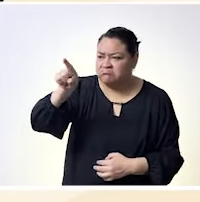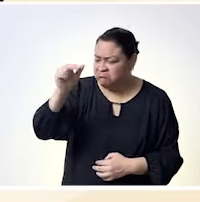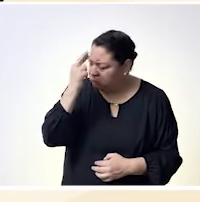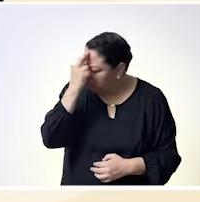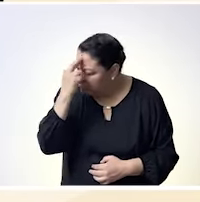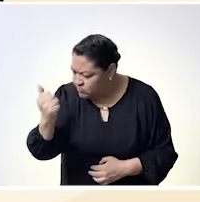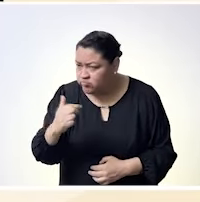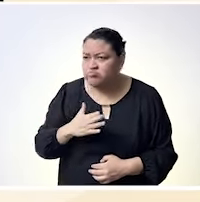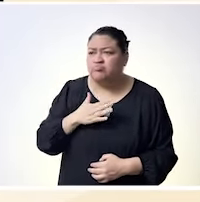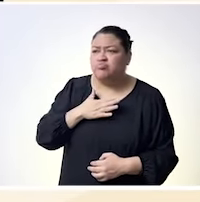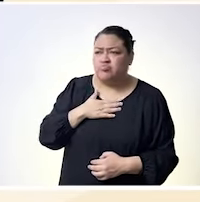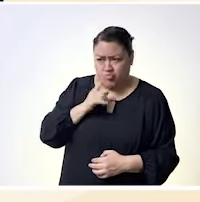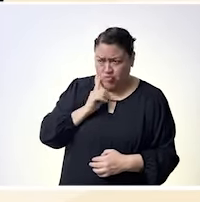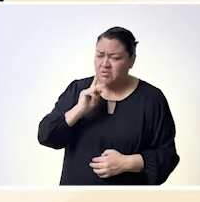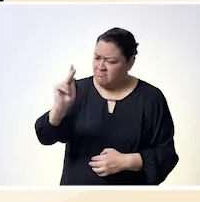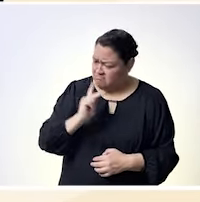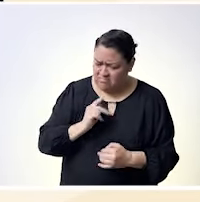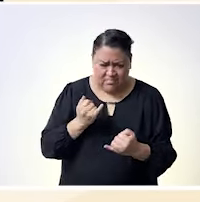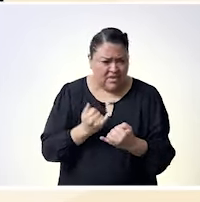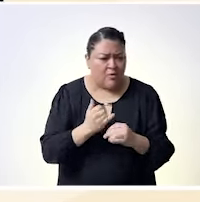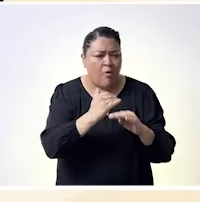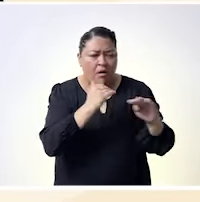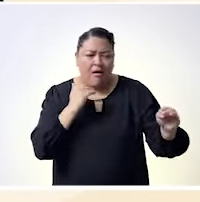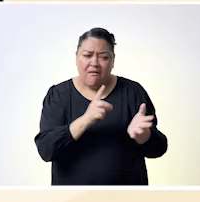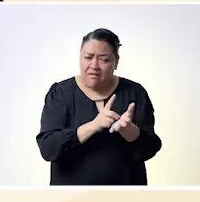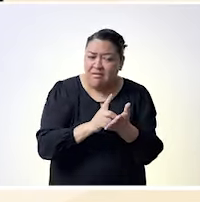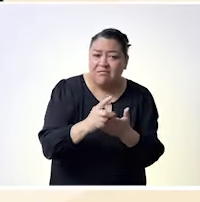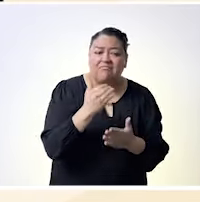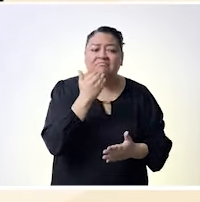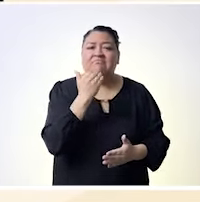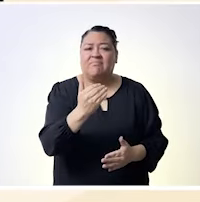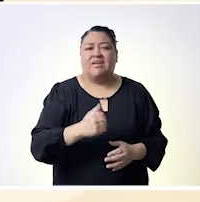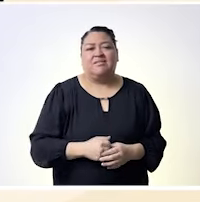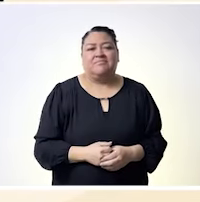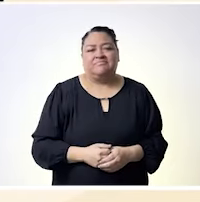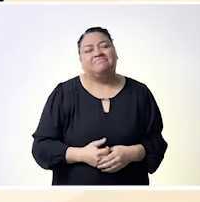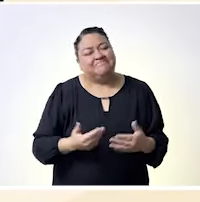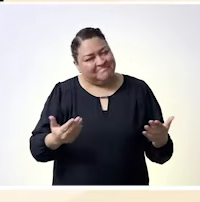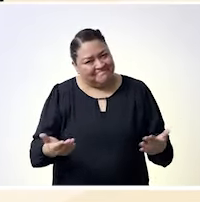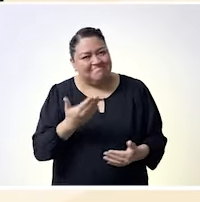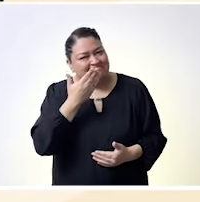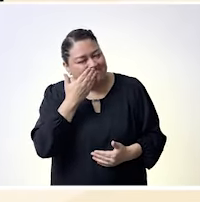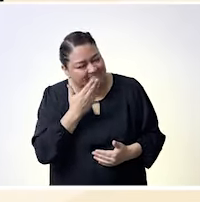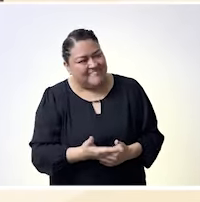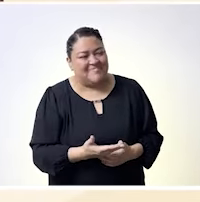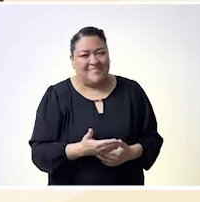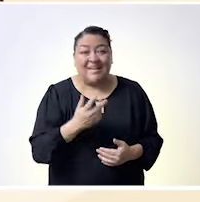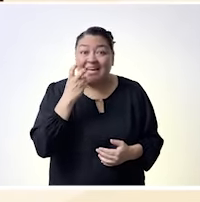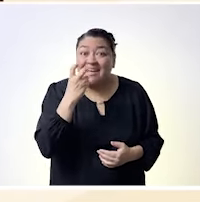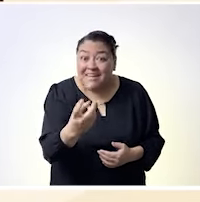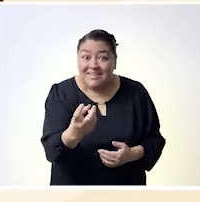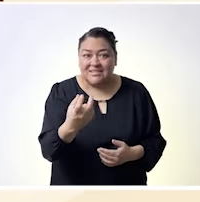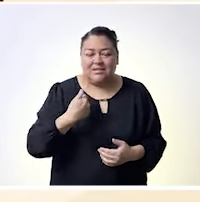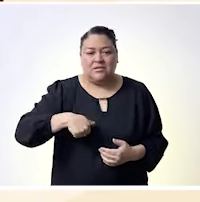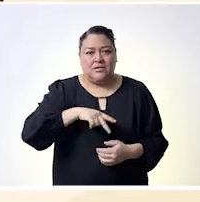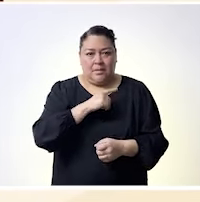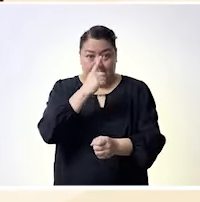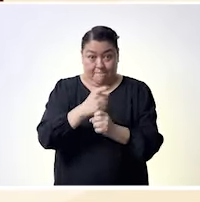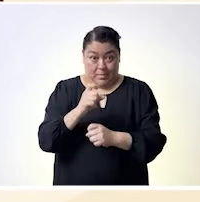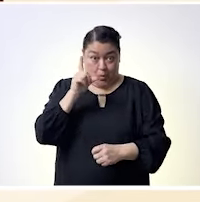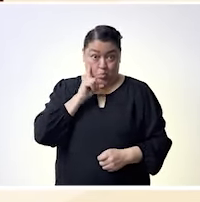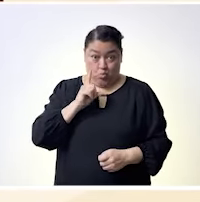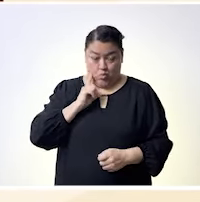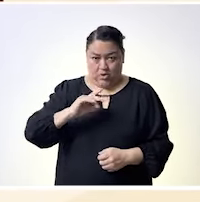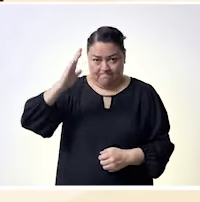esta categoría relacional en donde hombres y mujeres tienen que hacer algo para que al final de